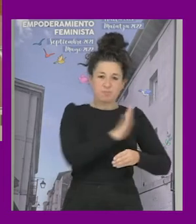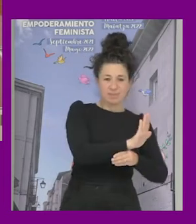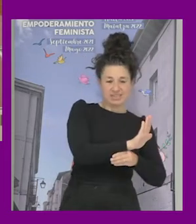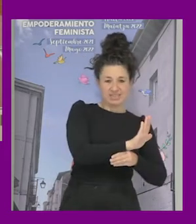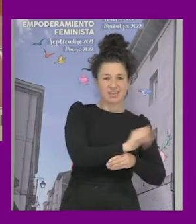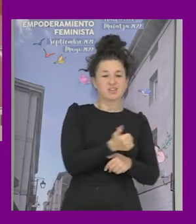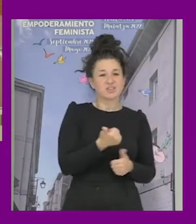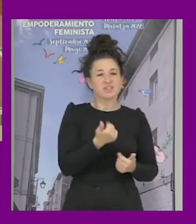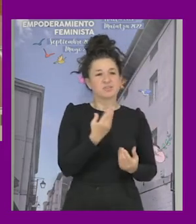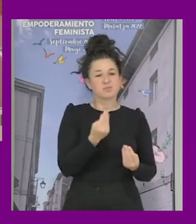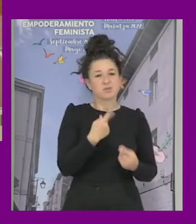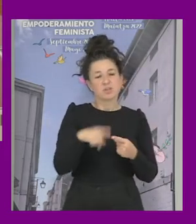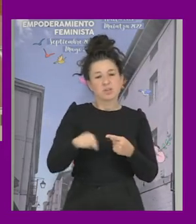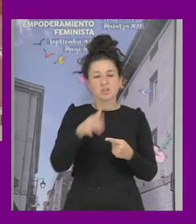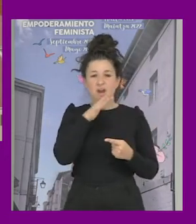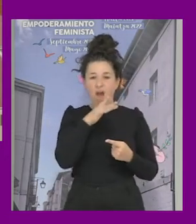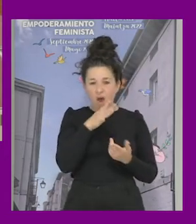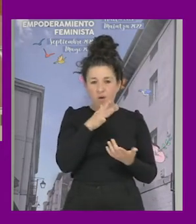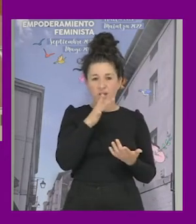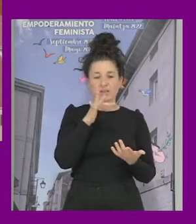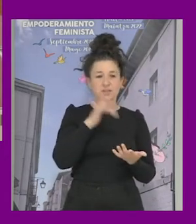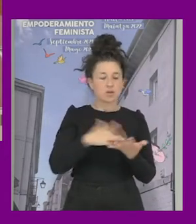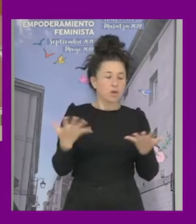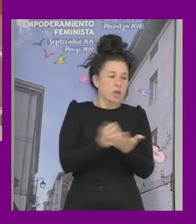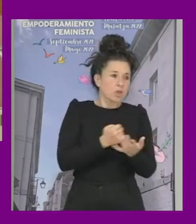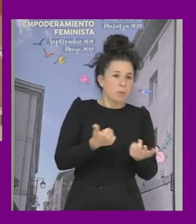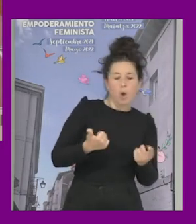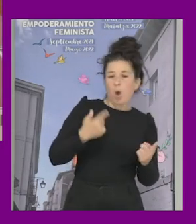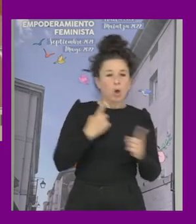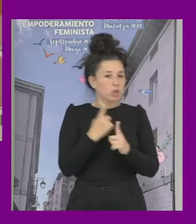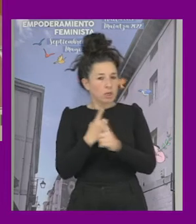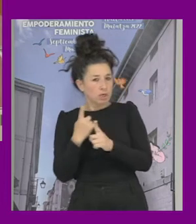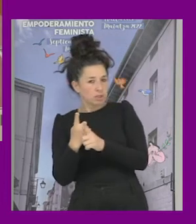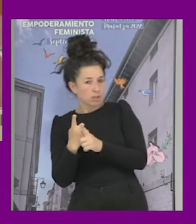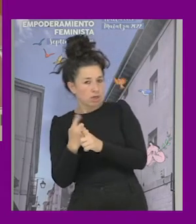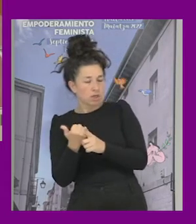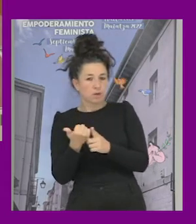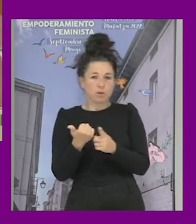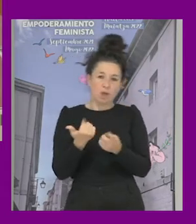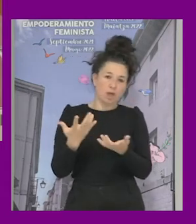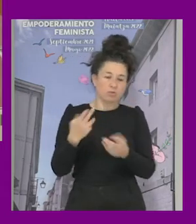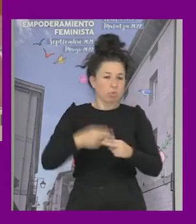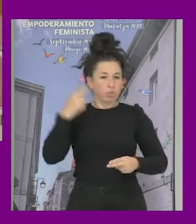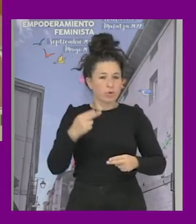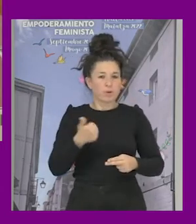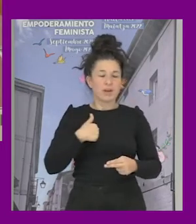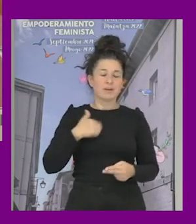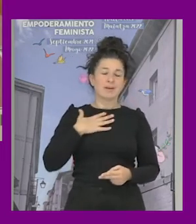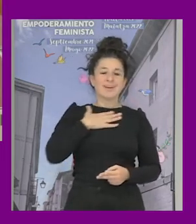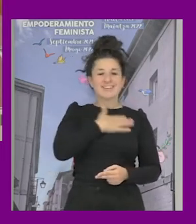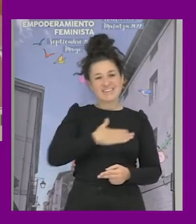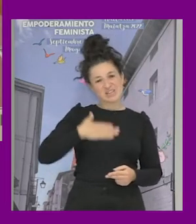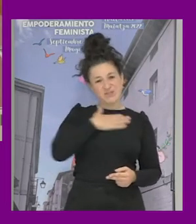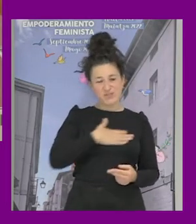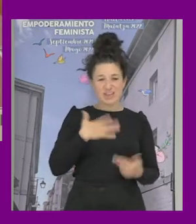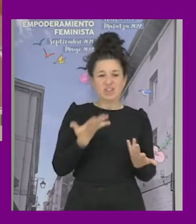y son de estas cosas que muchas veces en estos tiempos que todos están en contra y tan duro pues es una satisfacción